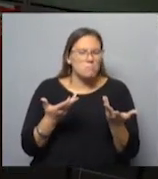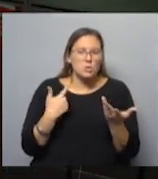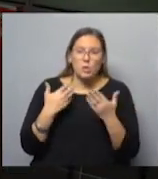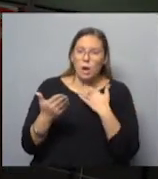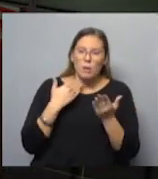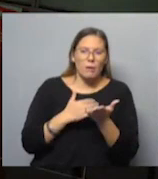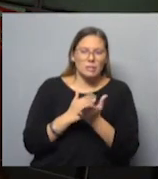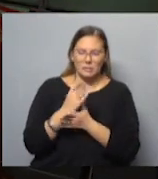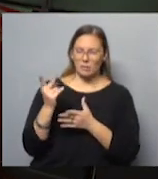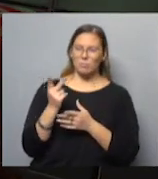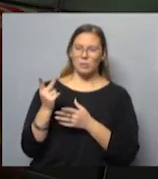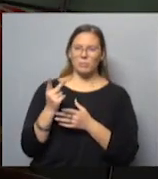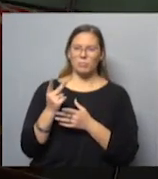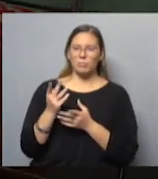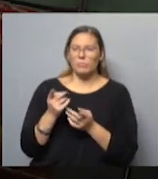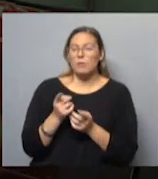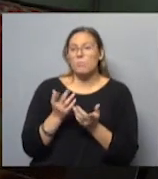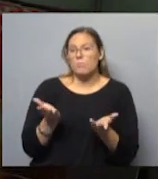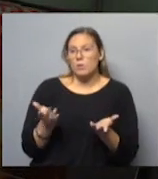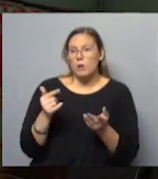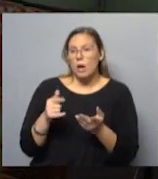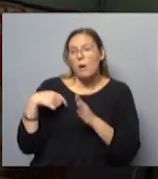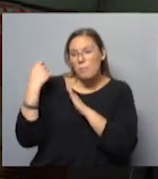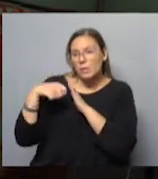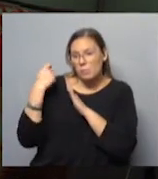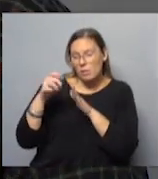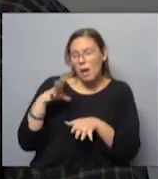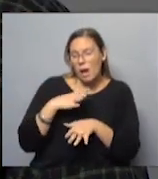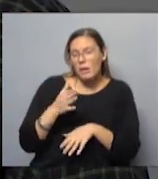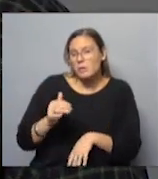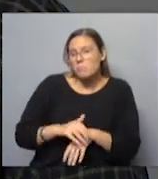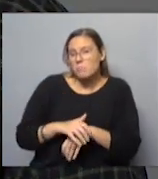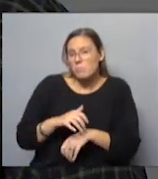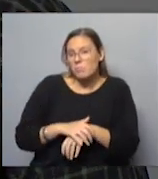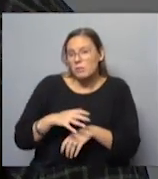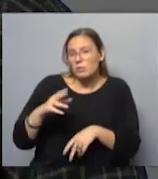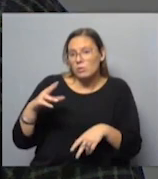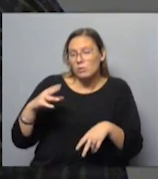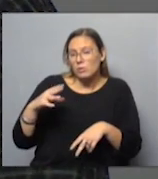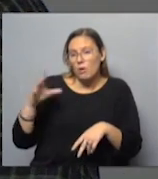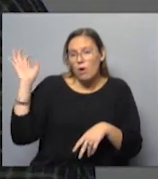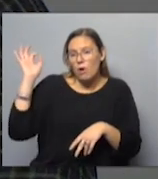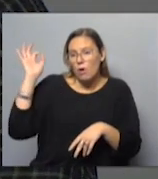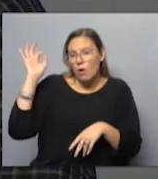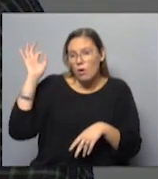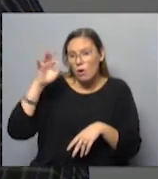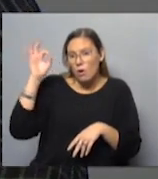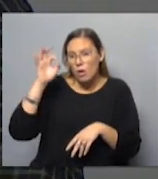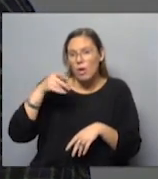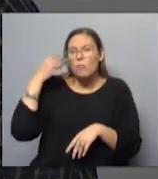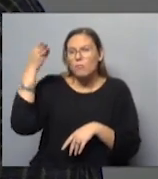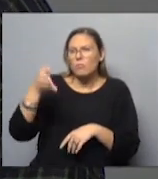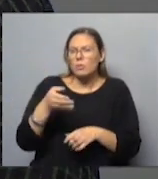conversado siempre con ella, dije, bueno, acá hay una película. Y en un momento en Londres, nosotros habíamos ido a hacer un workshop,